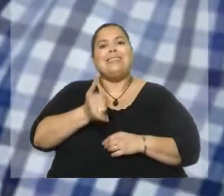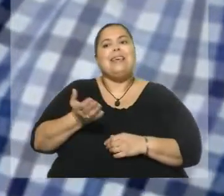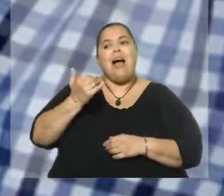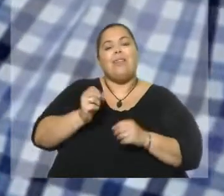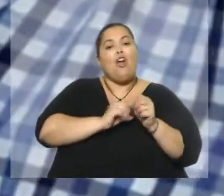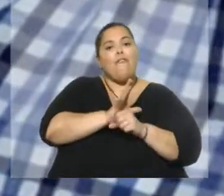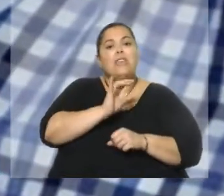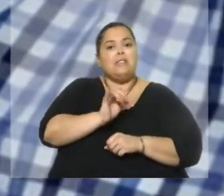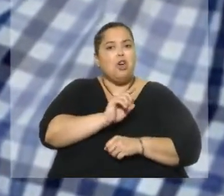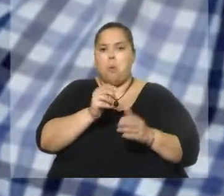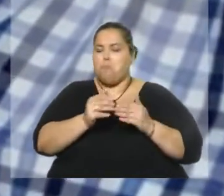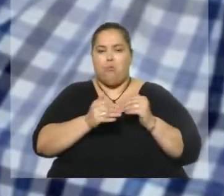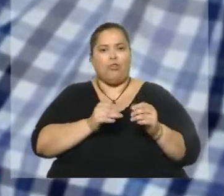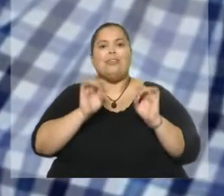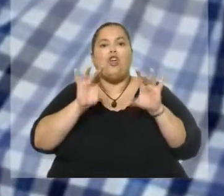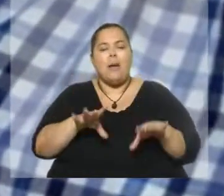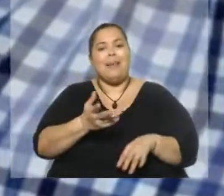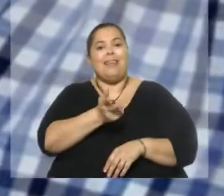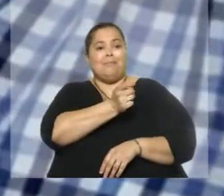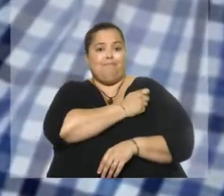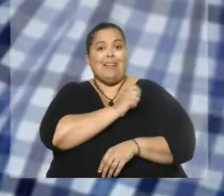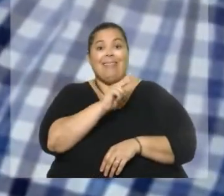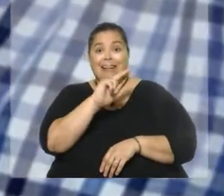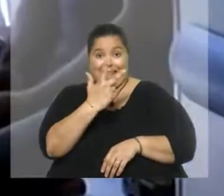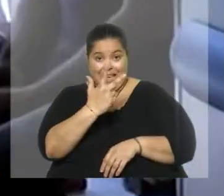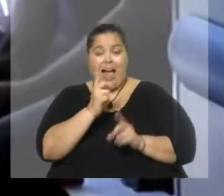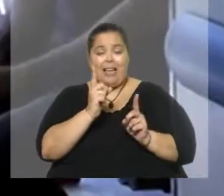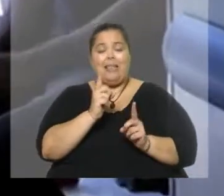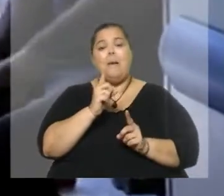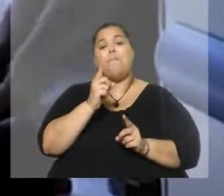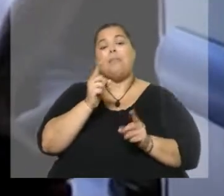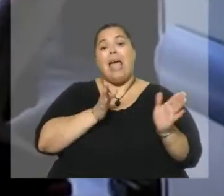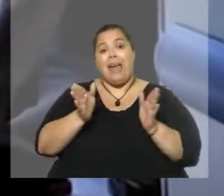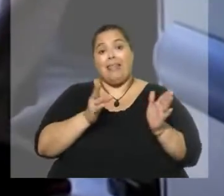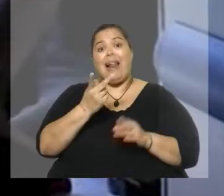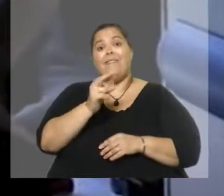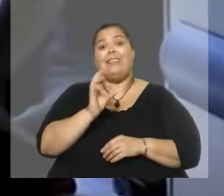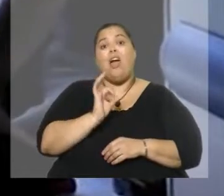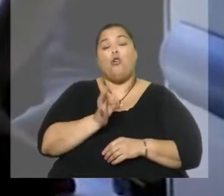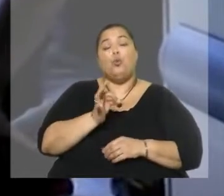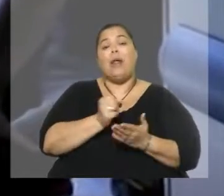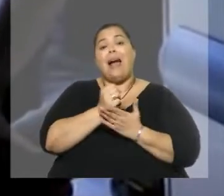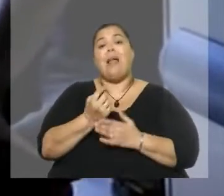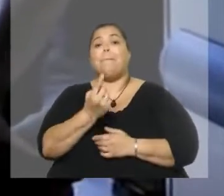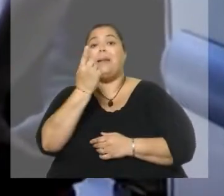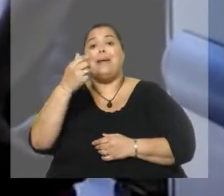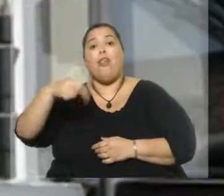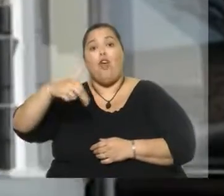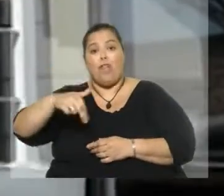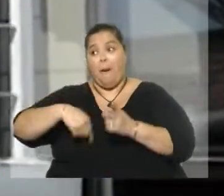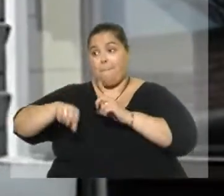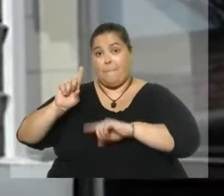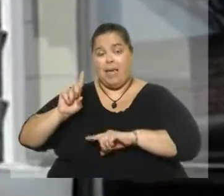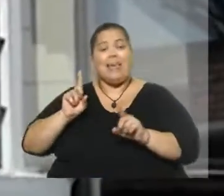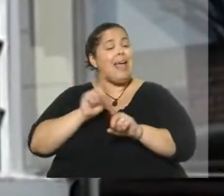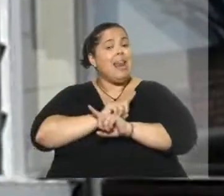-19, que hayan recibido la tercera dosis de vacuna anti-COVID-19 entre el 20 de octubre y el 1 de noviembre de 2021, y